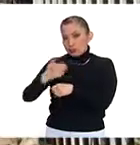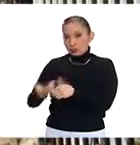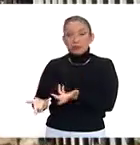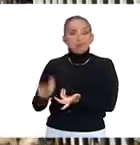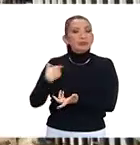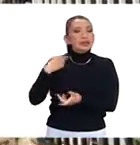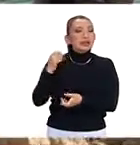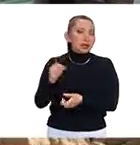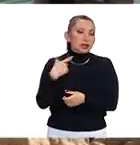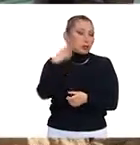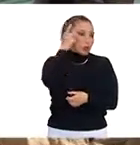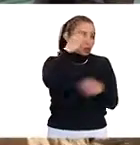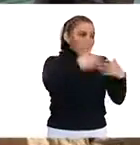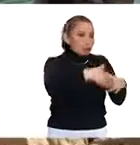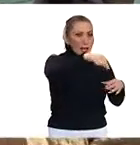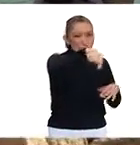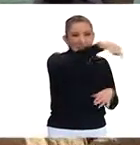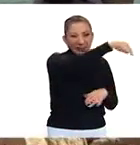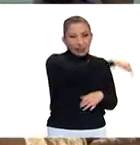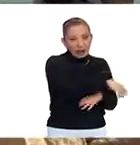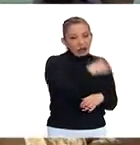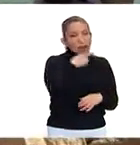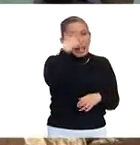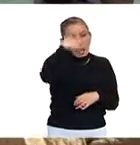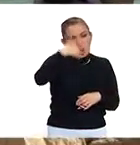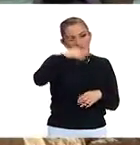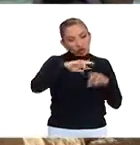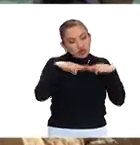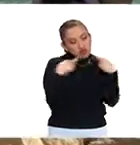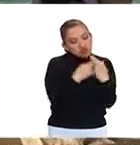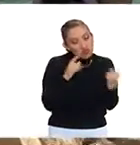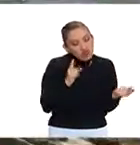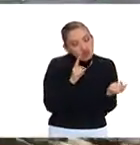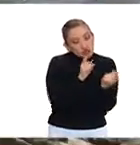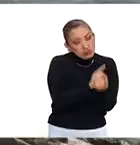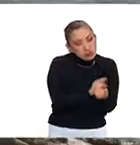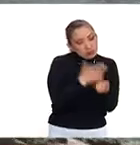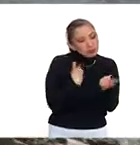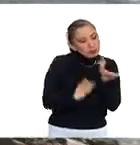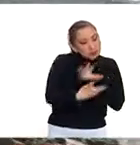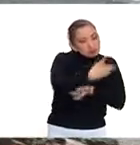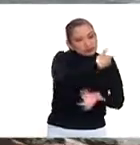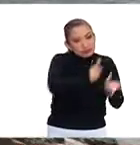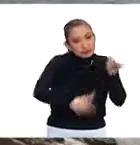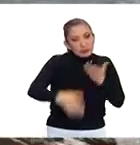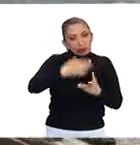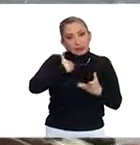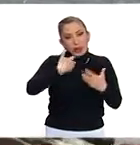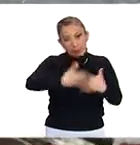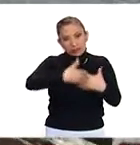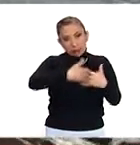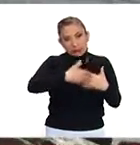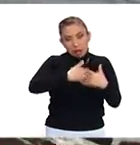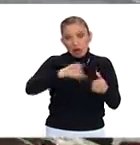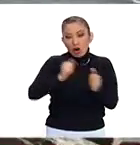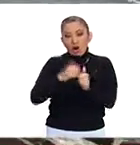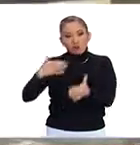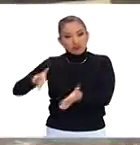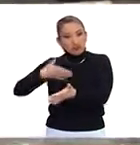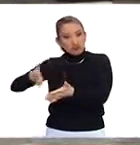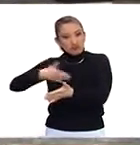y, pues sí, los empresarios, repito, ayer en la noche, una, una, un consorcio mexicano, con, conjunto con un chef